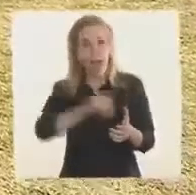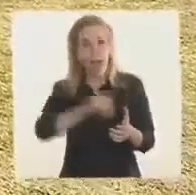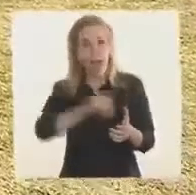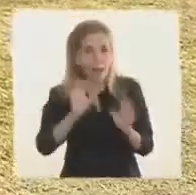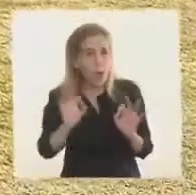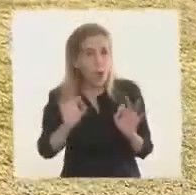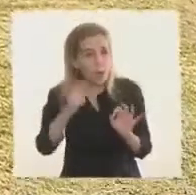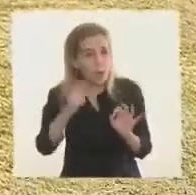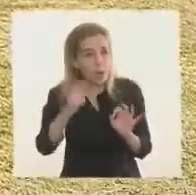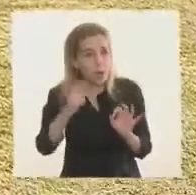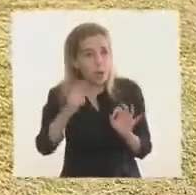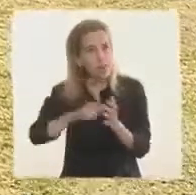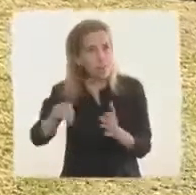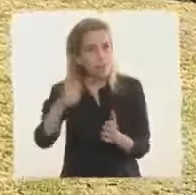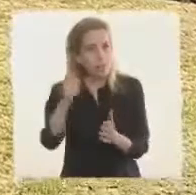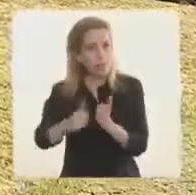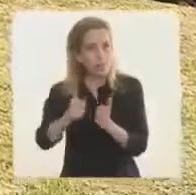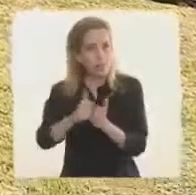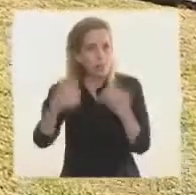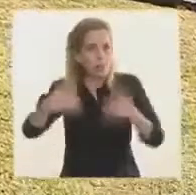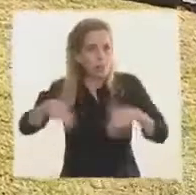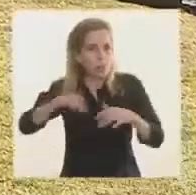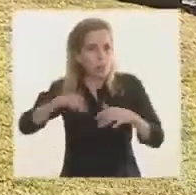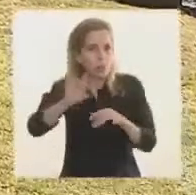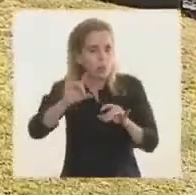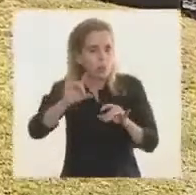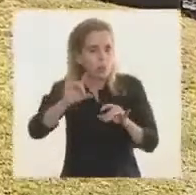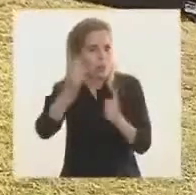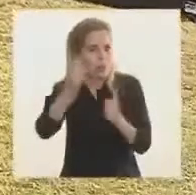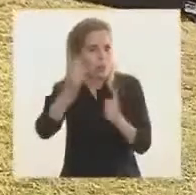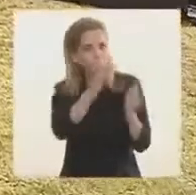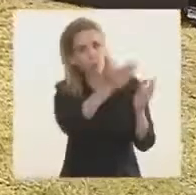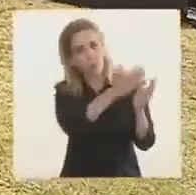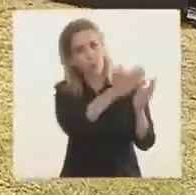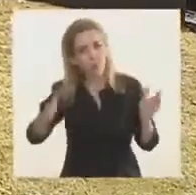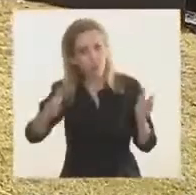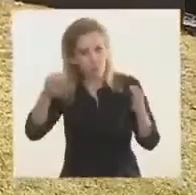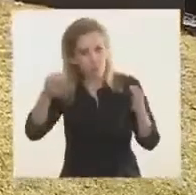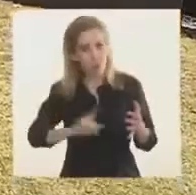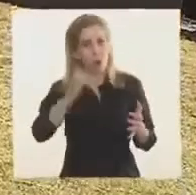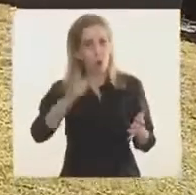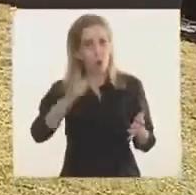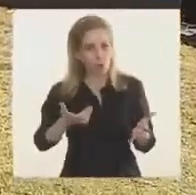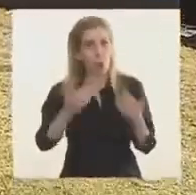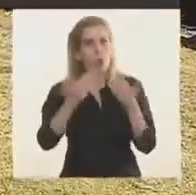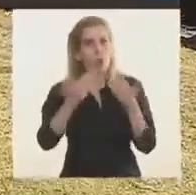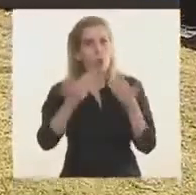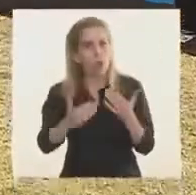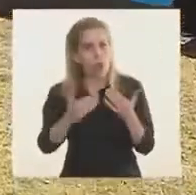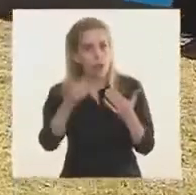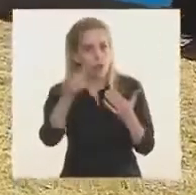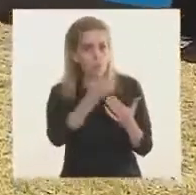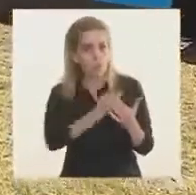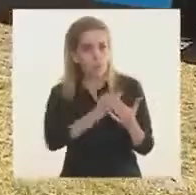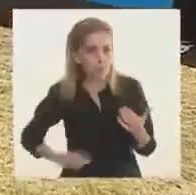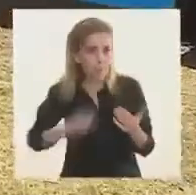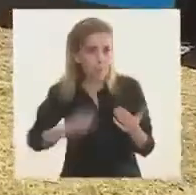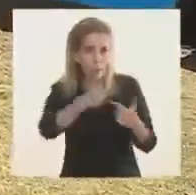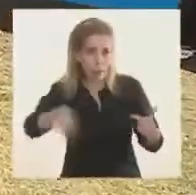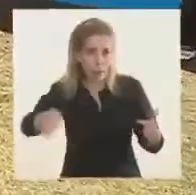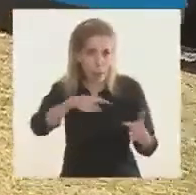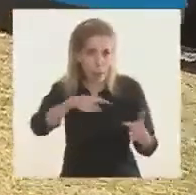difícil de nuestra historia y vamos a poder mirar con el orgullo de haber actuado como se debía actuar. Muchísimas gracias por acompañarnos hoy.